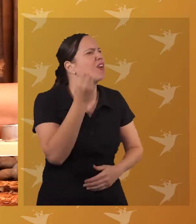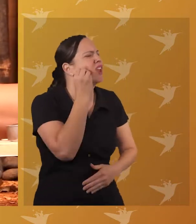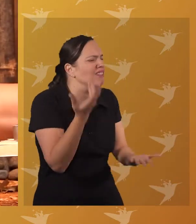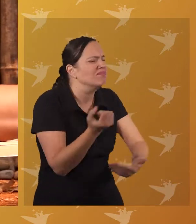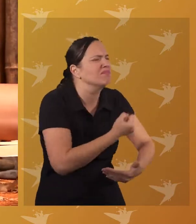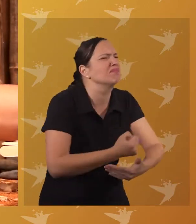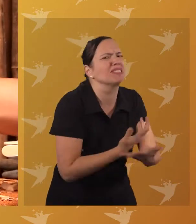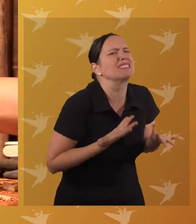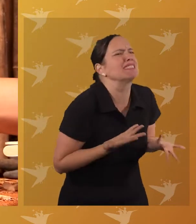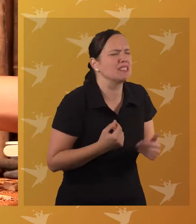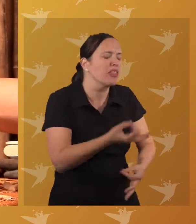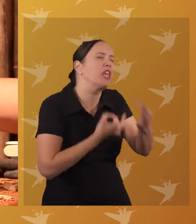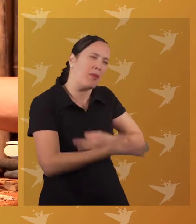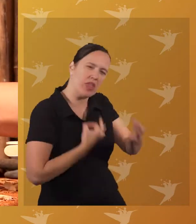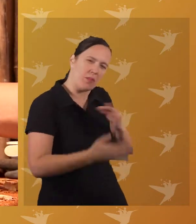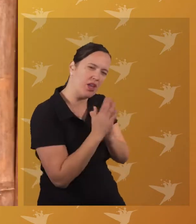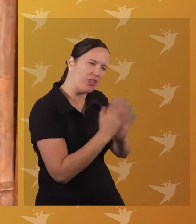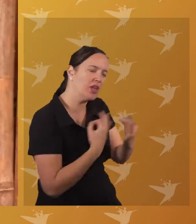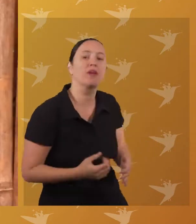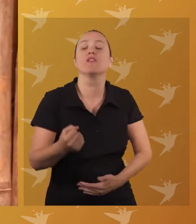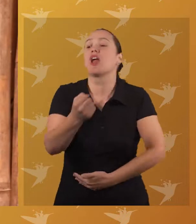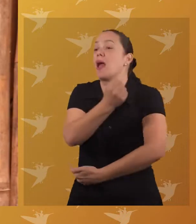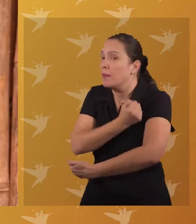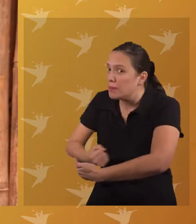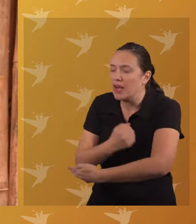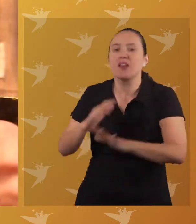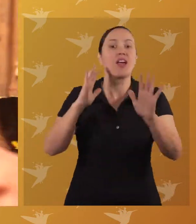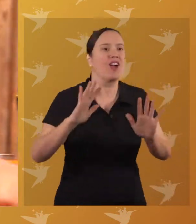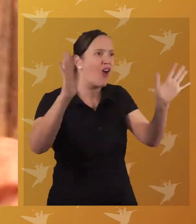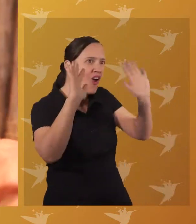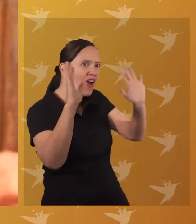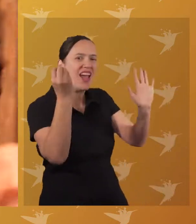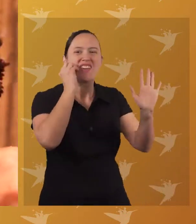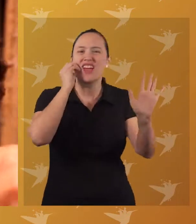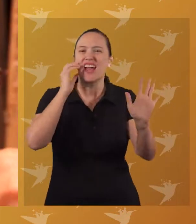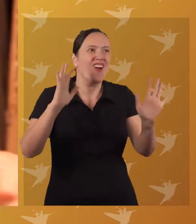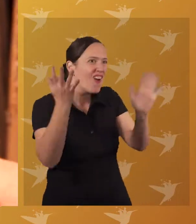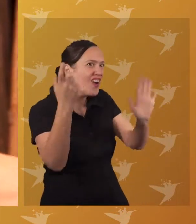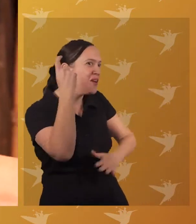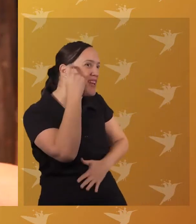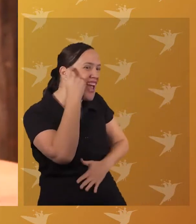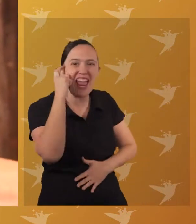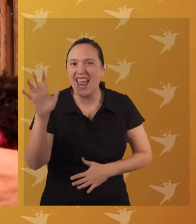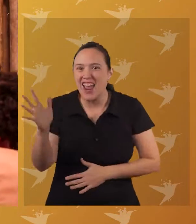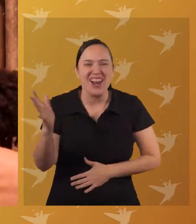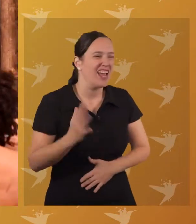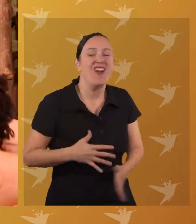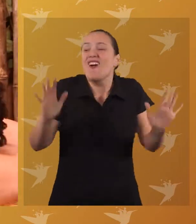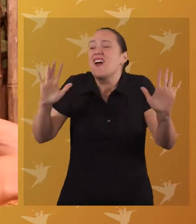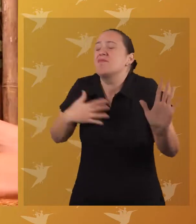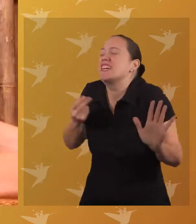¿Y qué vas a preparar, abuela? Dime, dime, dime, dime, dime Voy a preparar... ¡Ay! ¡Ay! ¡Hola, abuelita! ¡Hola, Miguel!